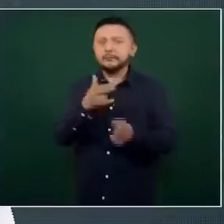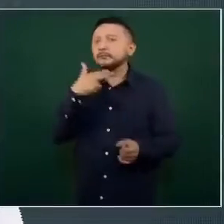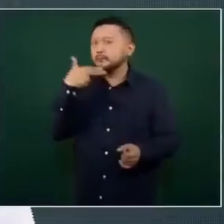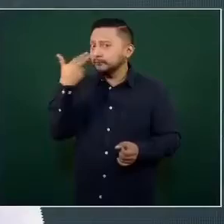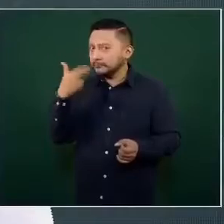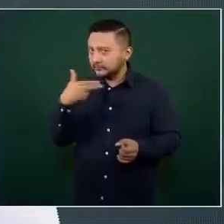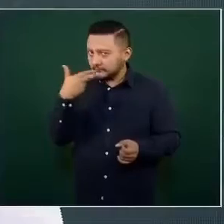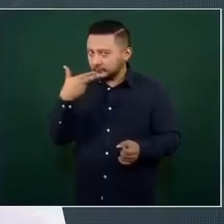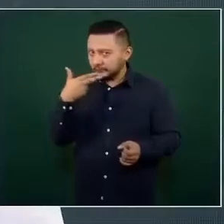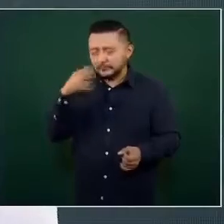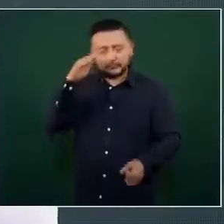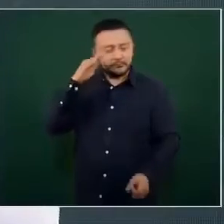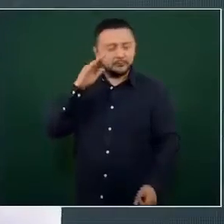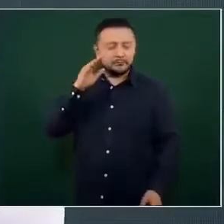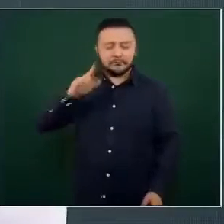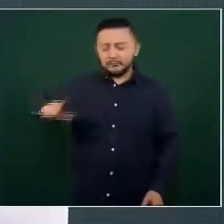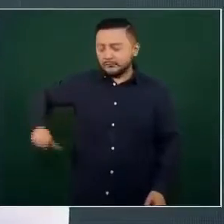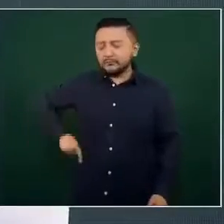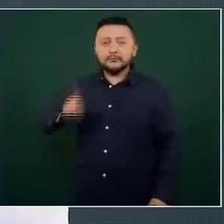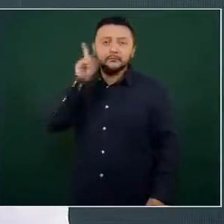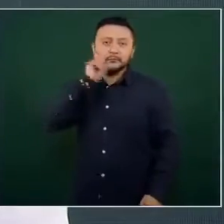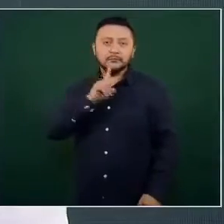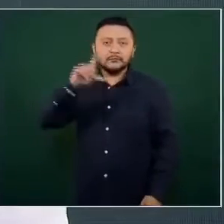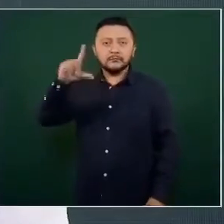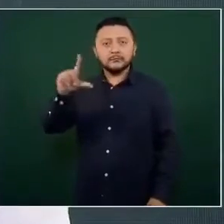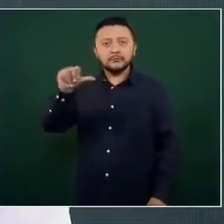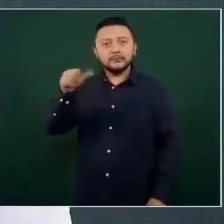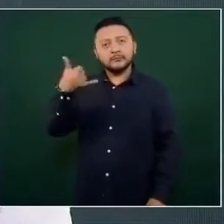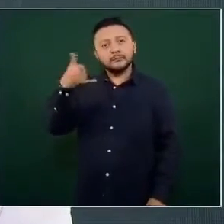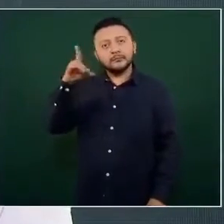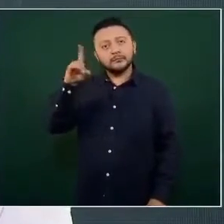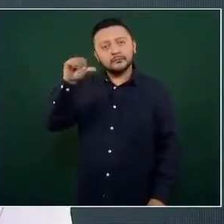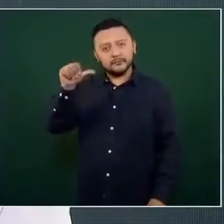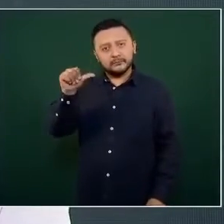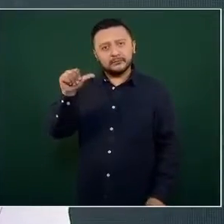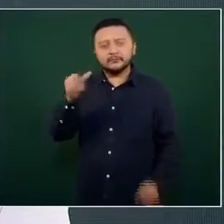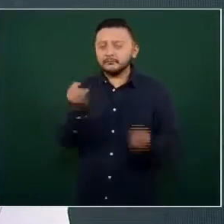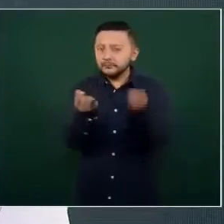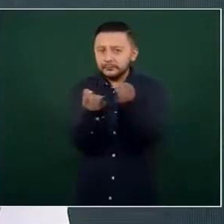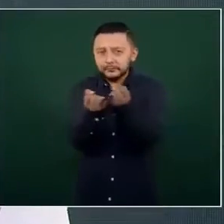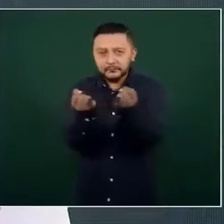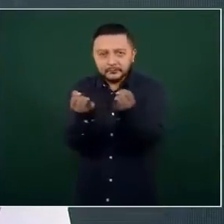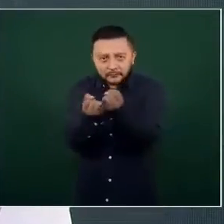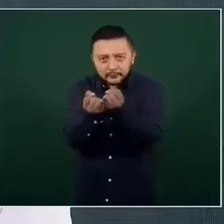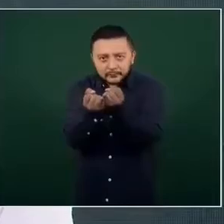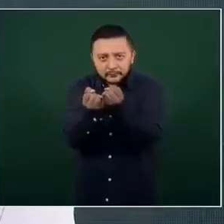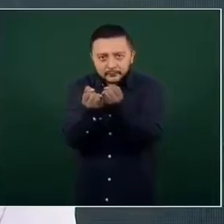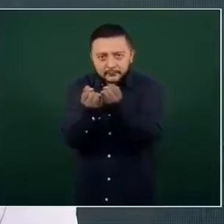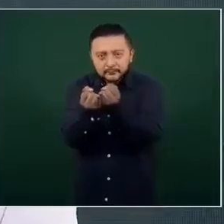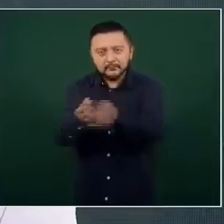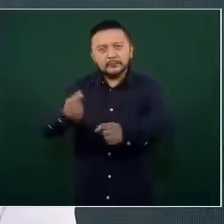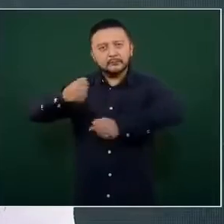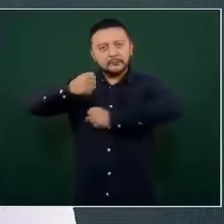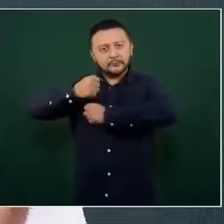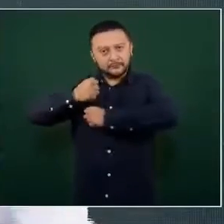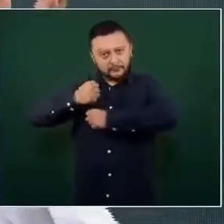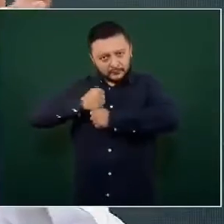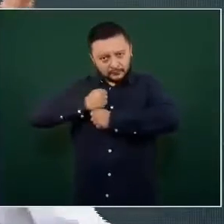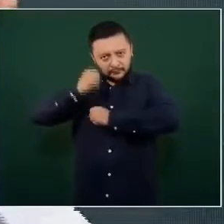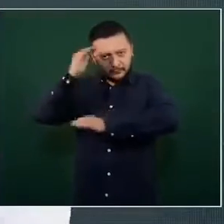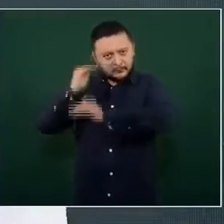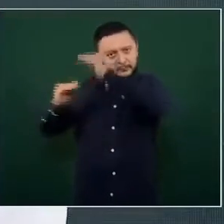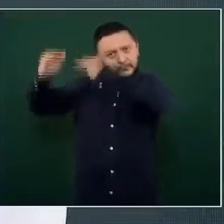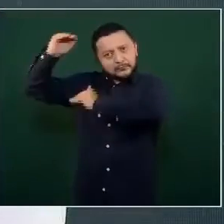la gobernadora, la Isla de Sanzores, y el almirante Ojeda va a